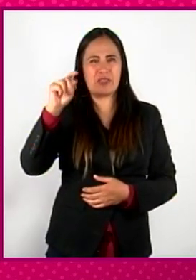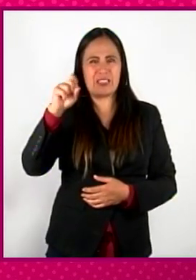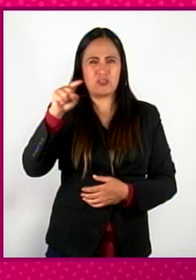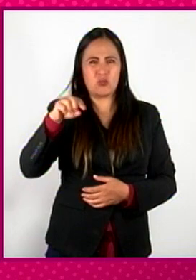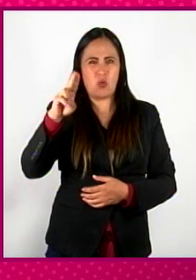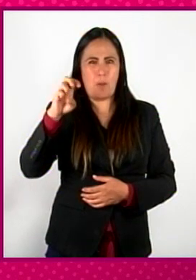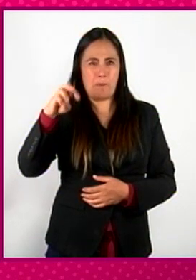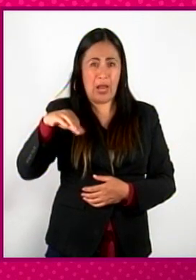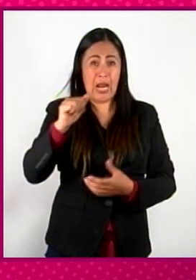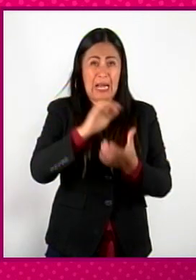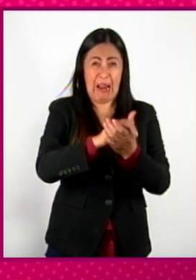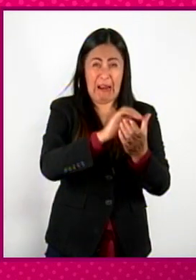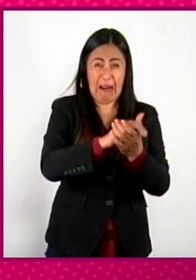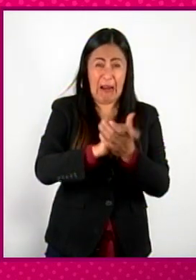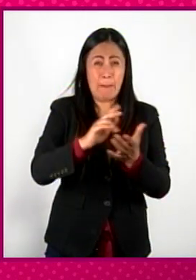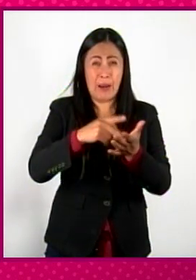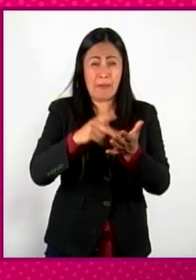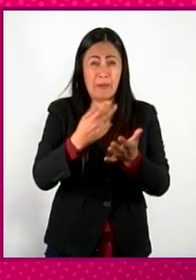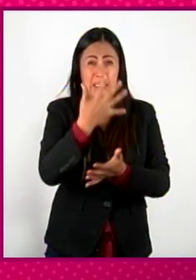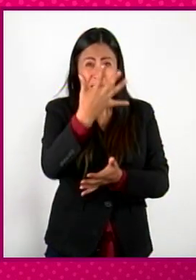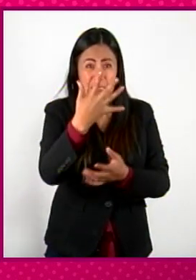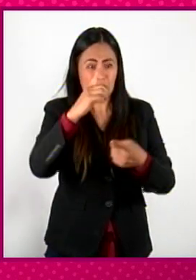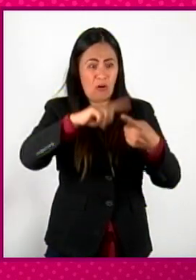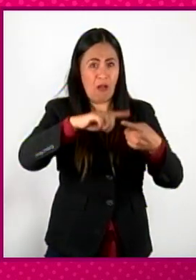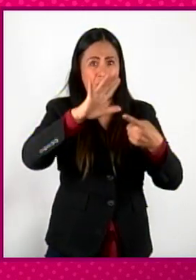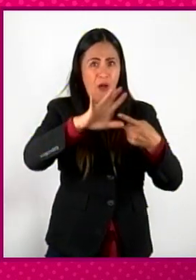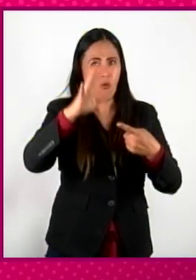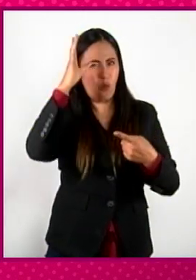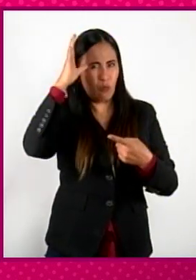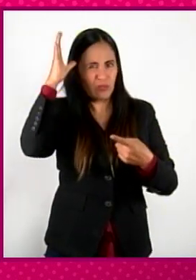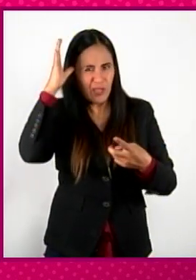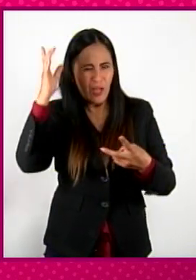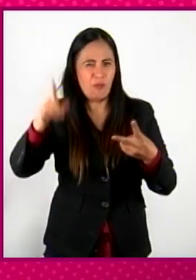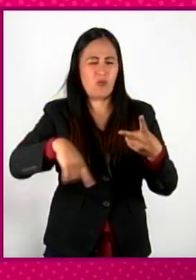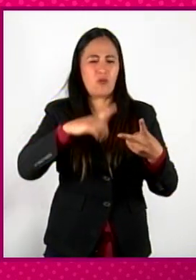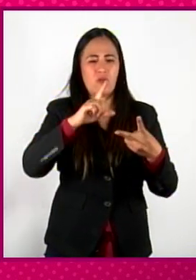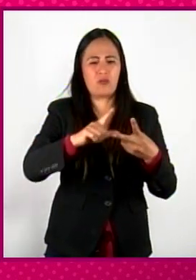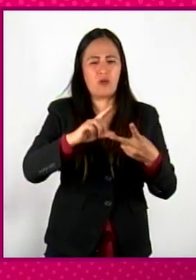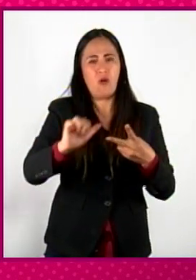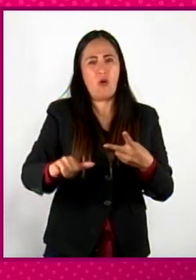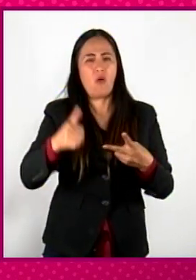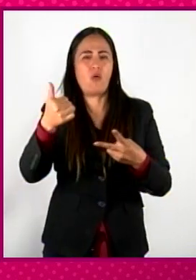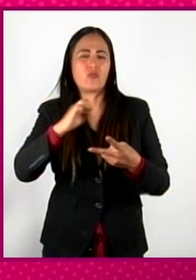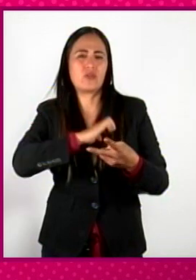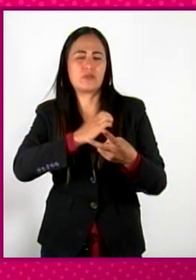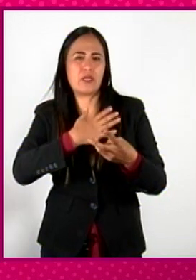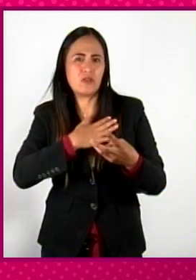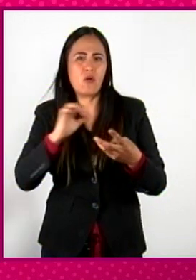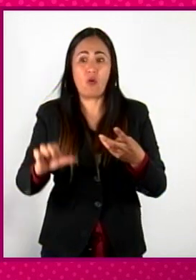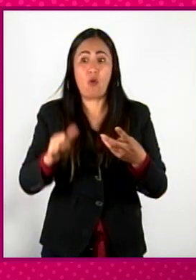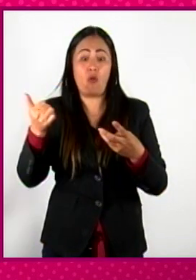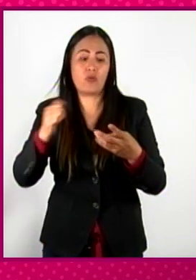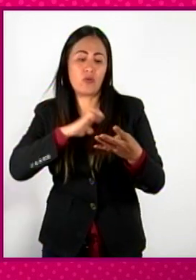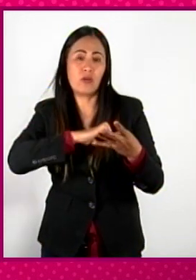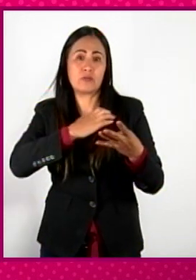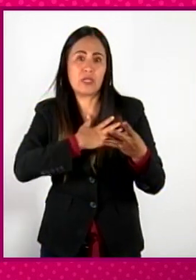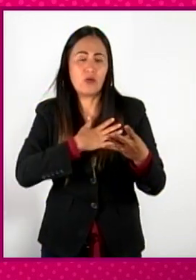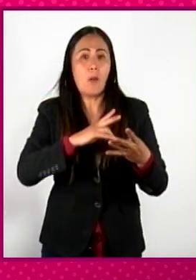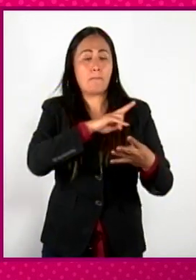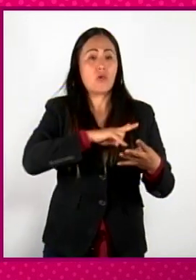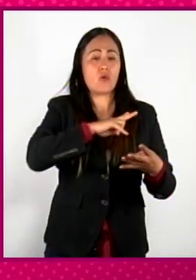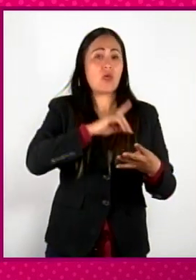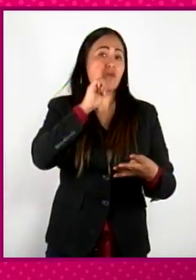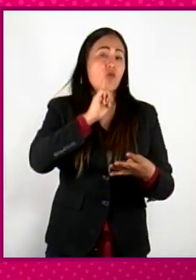veces primero con Cuicuicláhuaclo, con Cuauhtémoclo, con un español o con otro español. O sea, enviuda cuatro